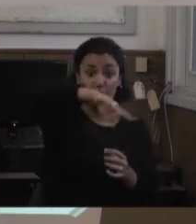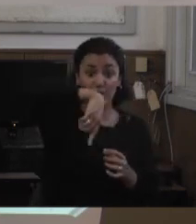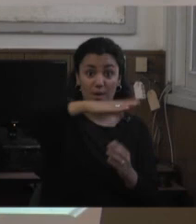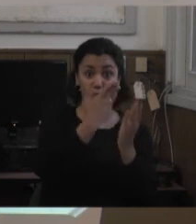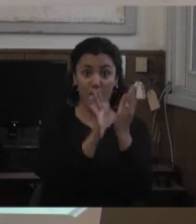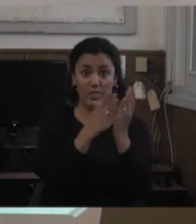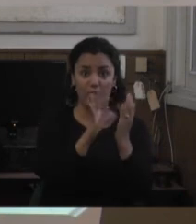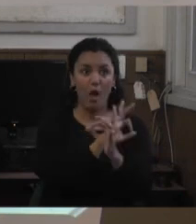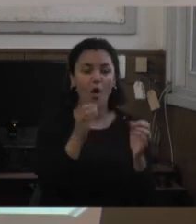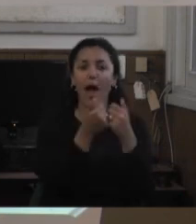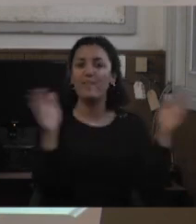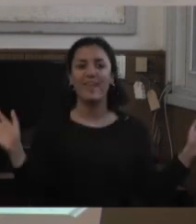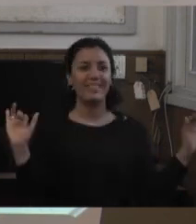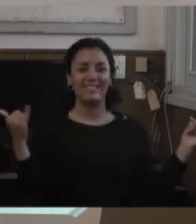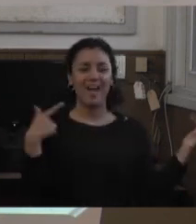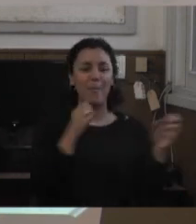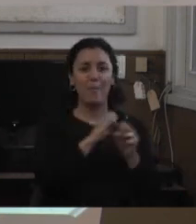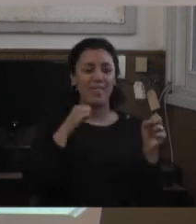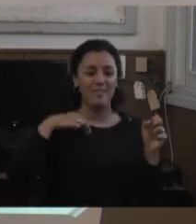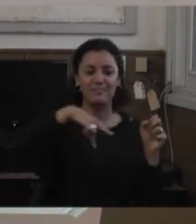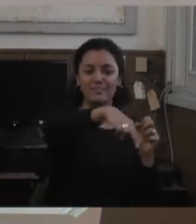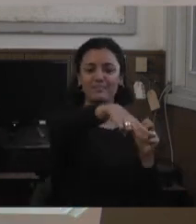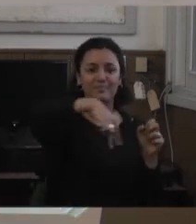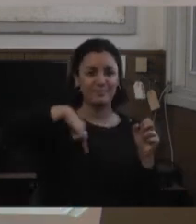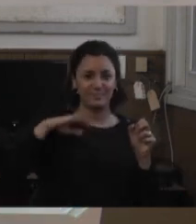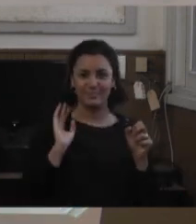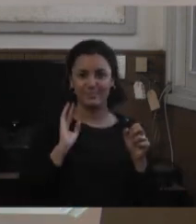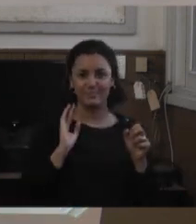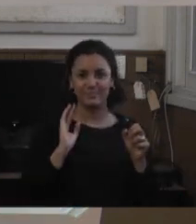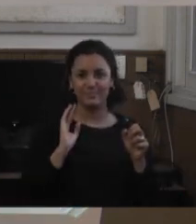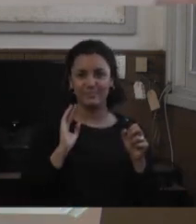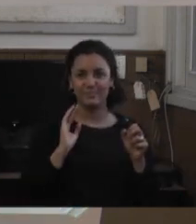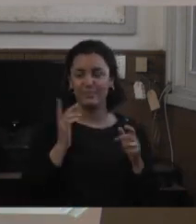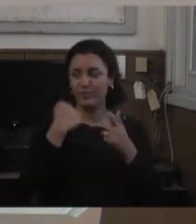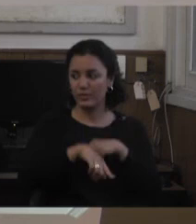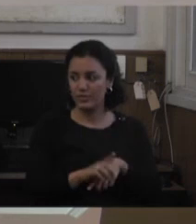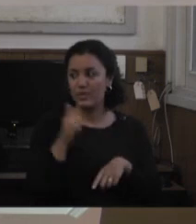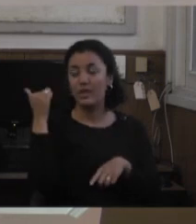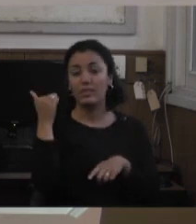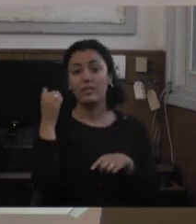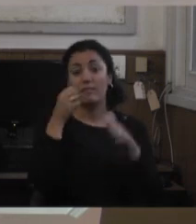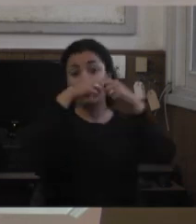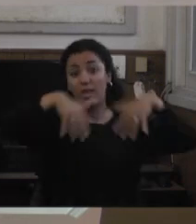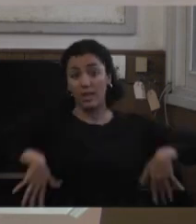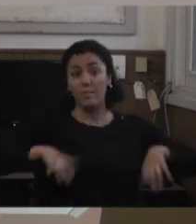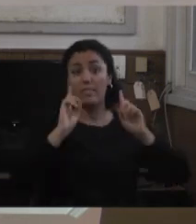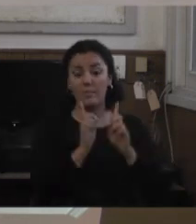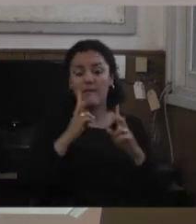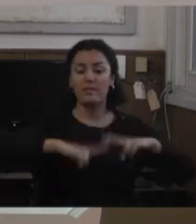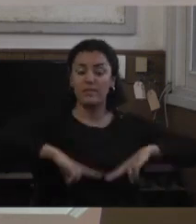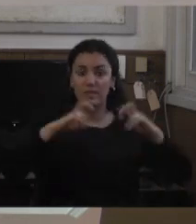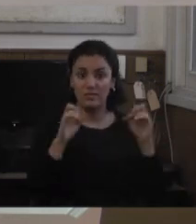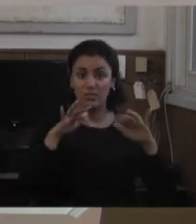pueden entrar y salir de los dos lados y acá estaba ese full mapeo que hicimos en relación a la investigación